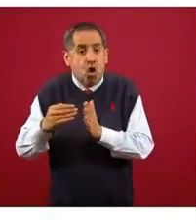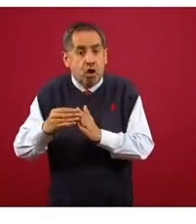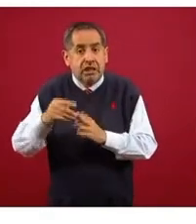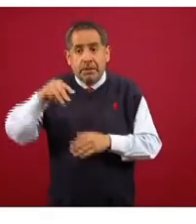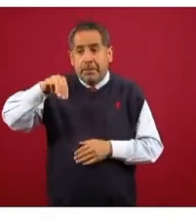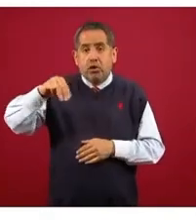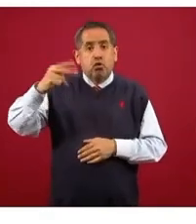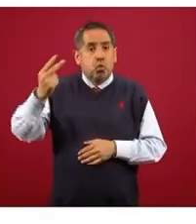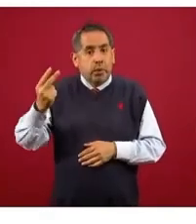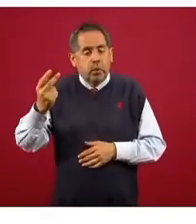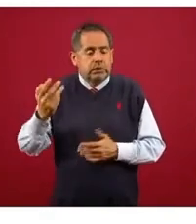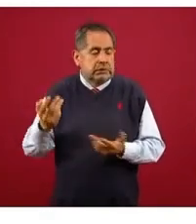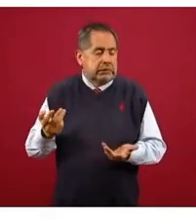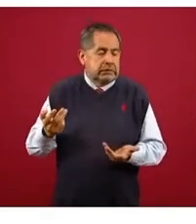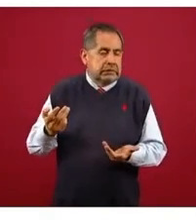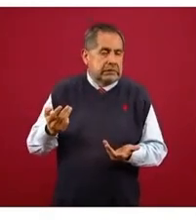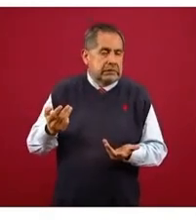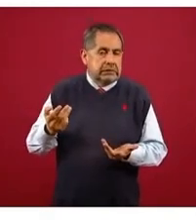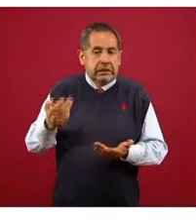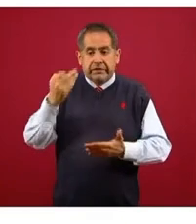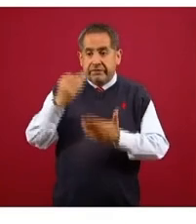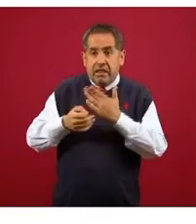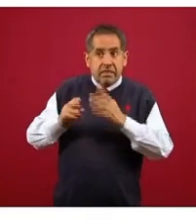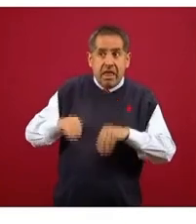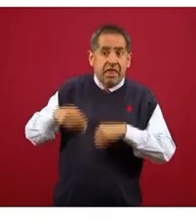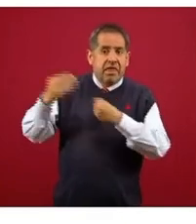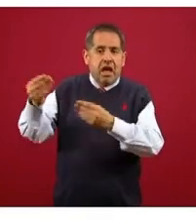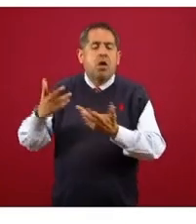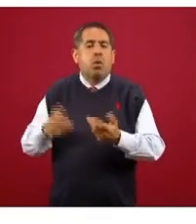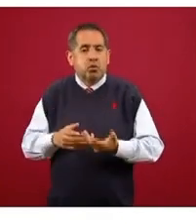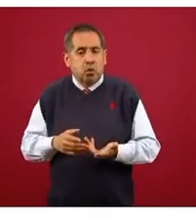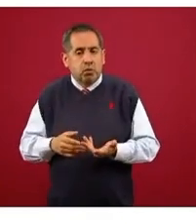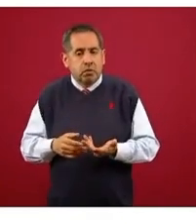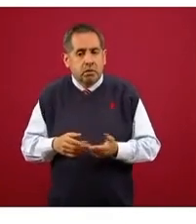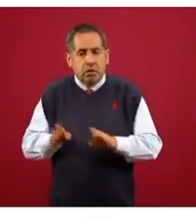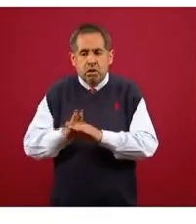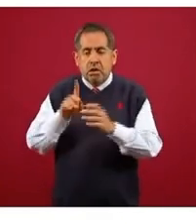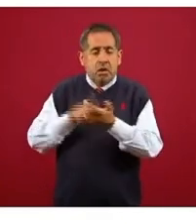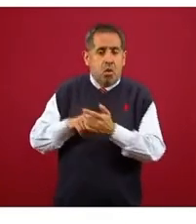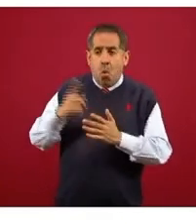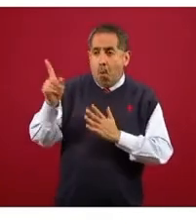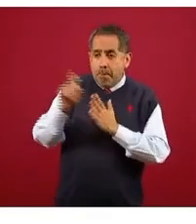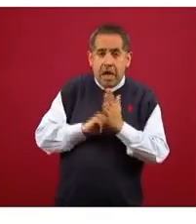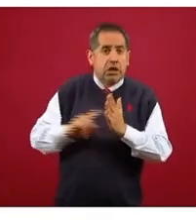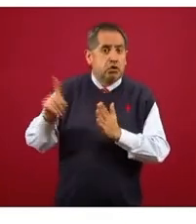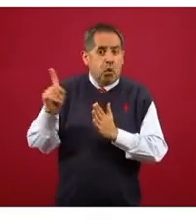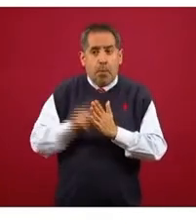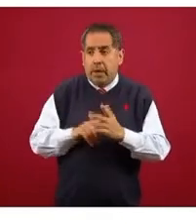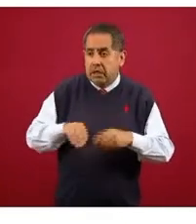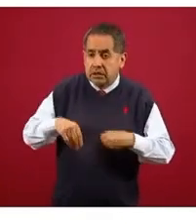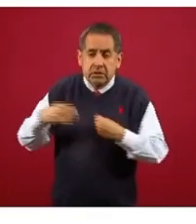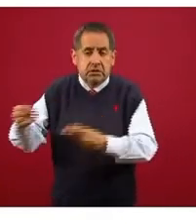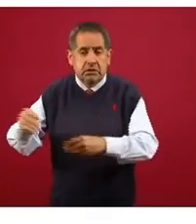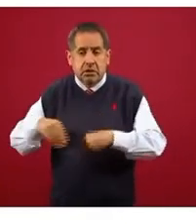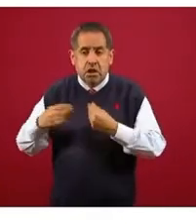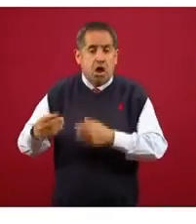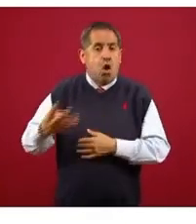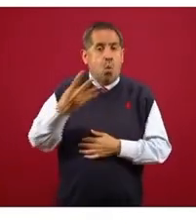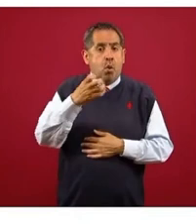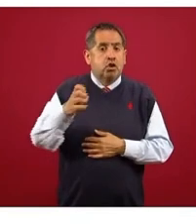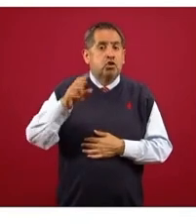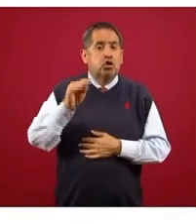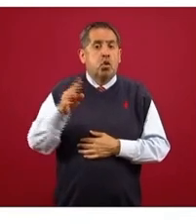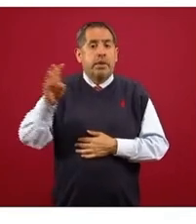metros cúbicos, faltan de entregar en total entre lo que tenemos que pagar mensual y el retraso 499.